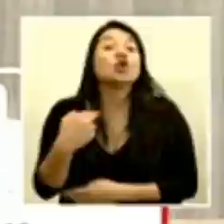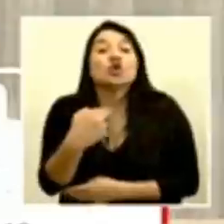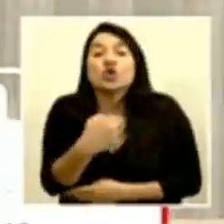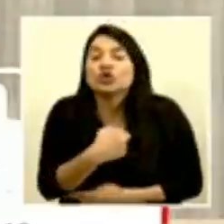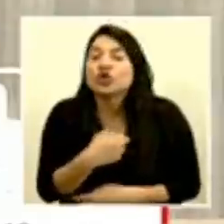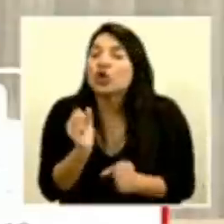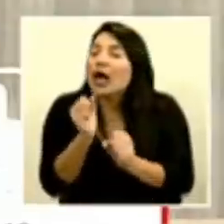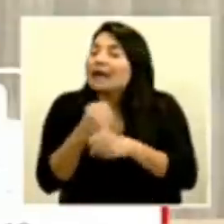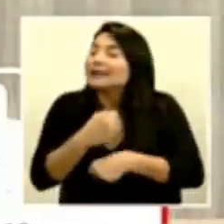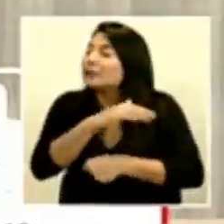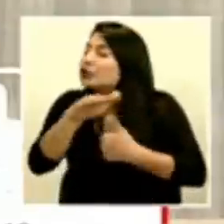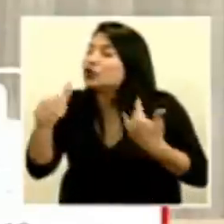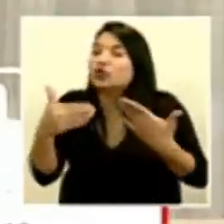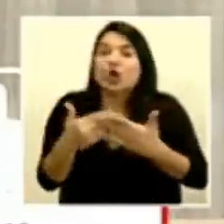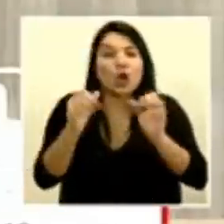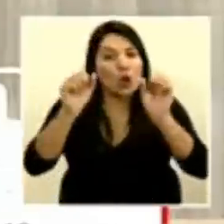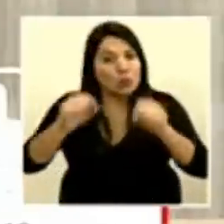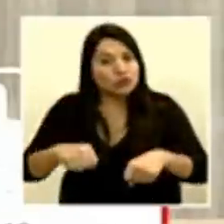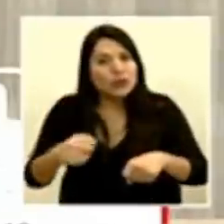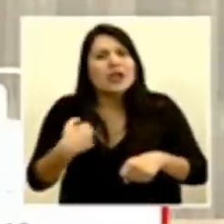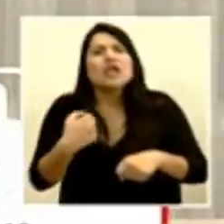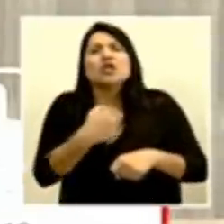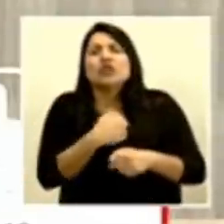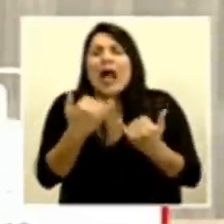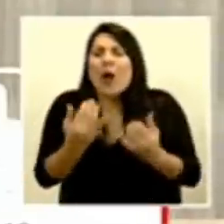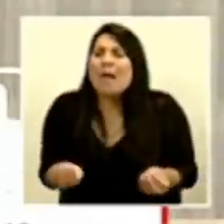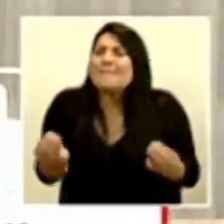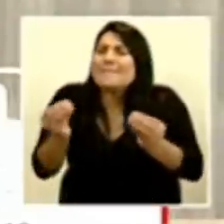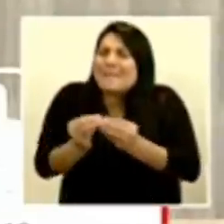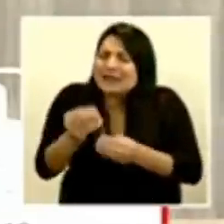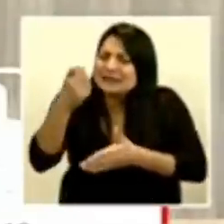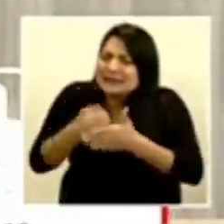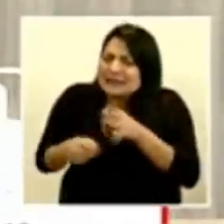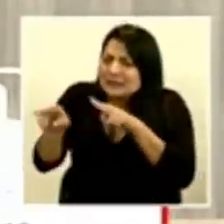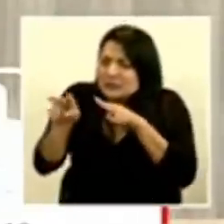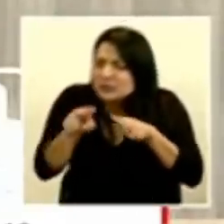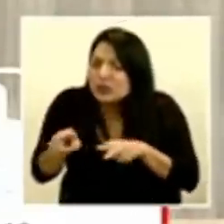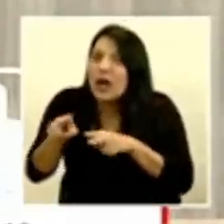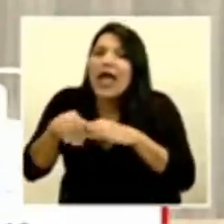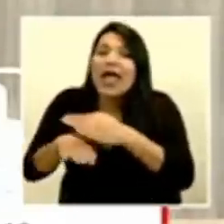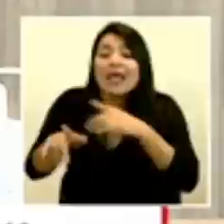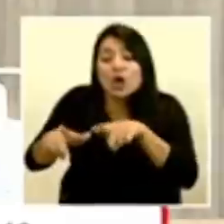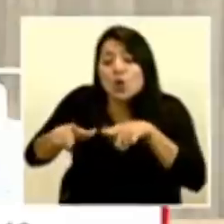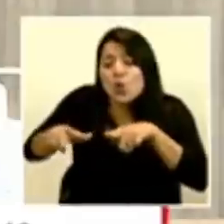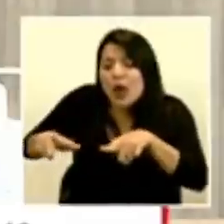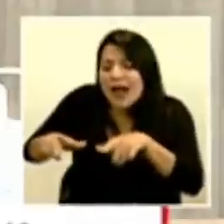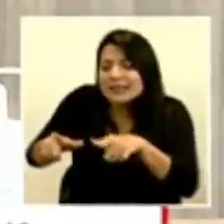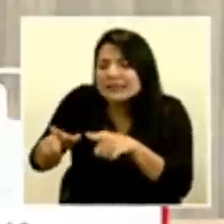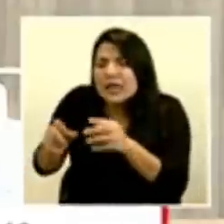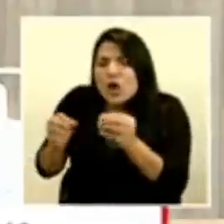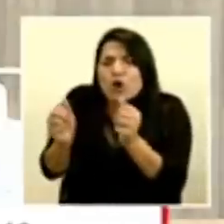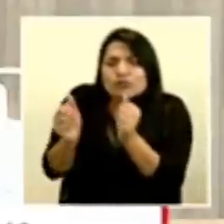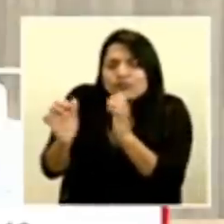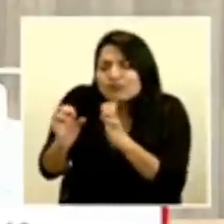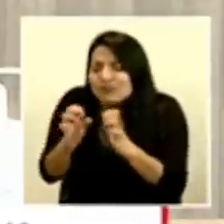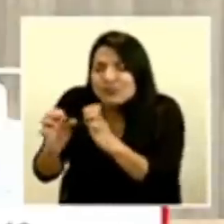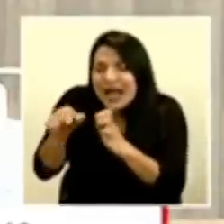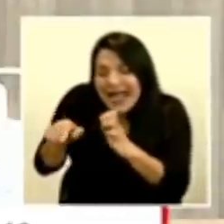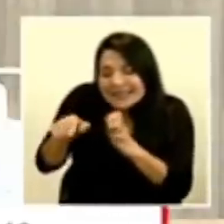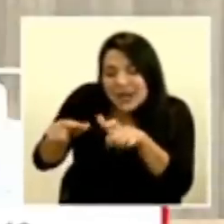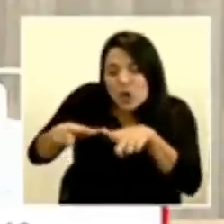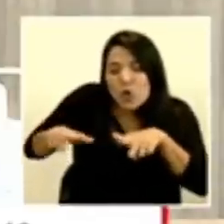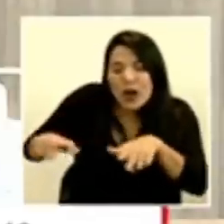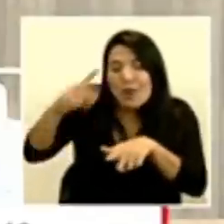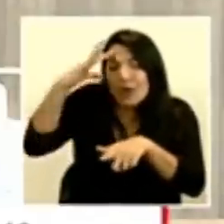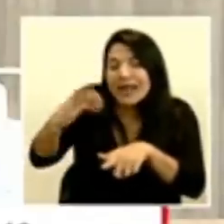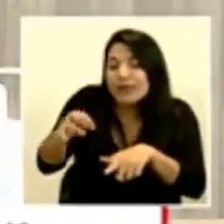todo lo posible y vamos a incrementar la vigilancia en puntos estratégicos del país en zonas que consideramos de